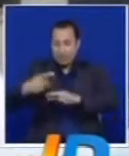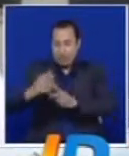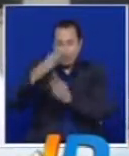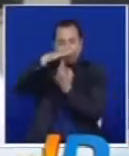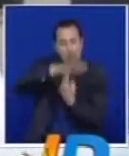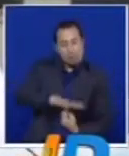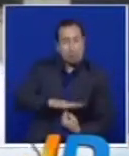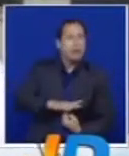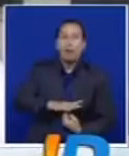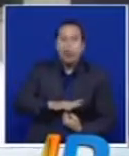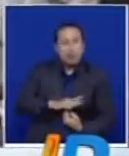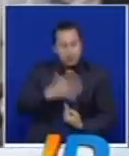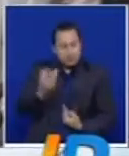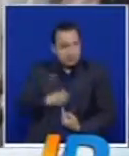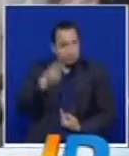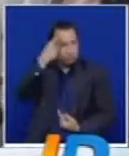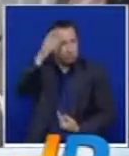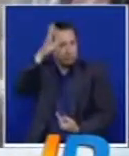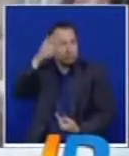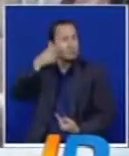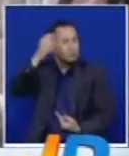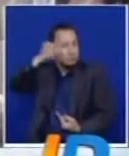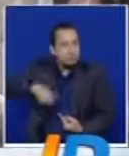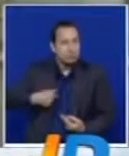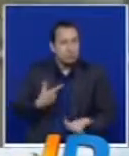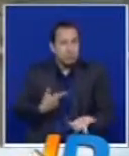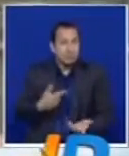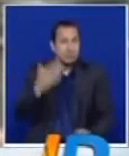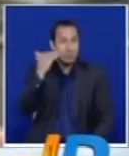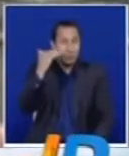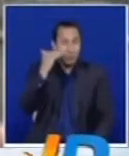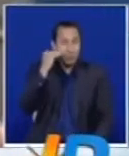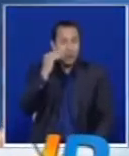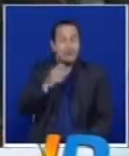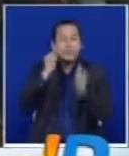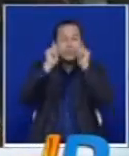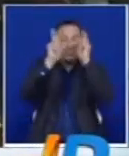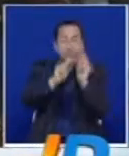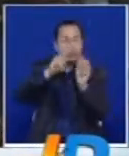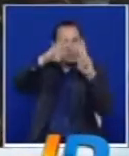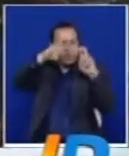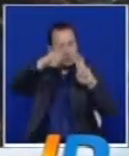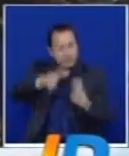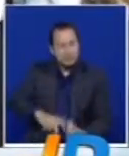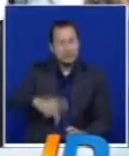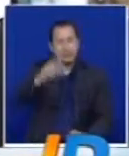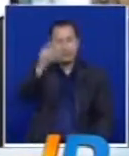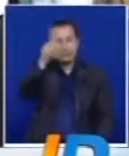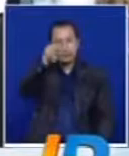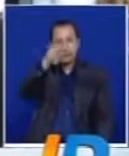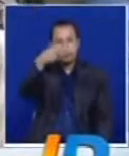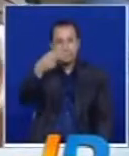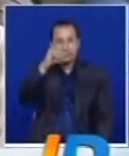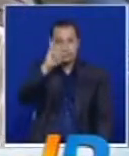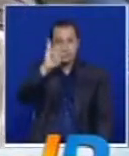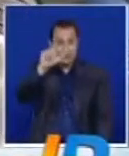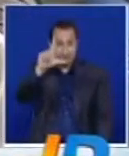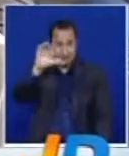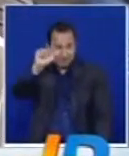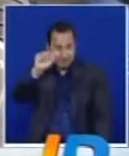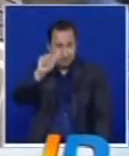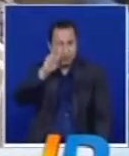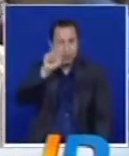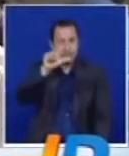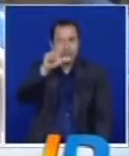estamos suficientemente preparadas. La antropóloga y líder norteamericana, Sheila Walker, considera que Colombia es una prueba de ello. Todo ha